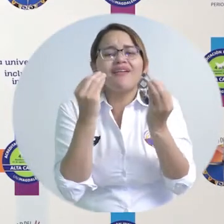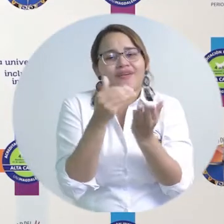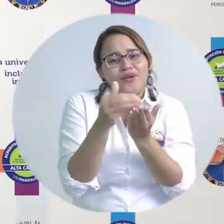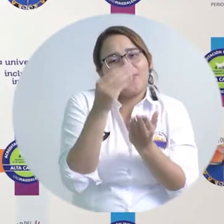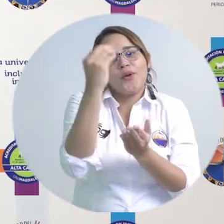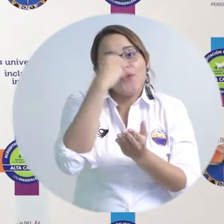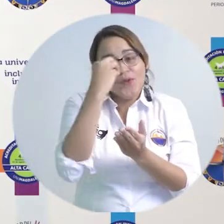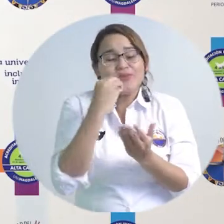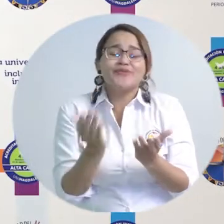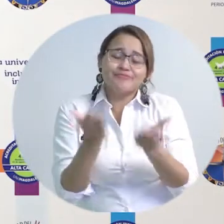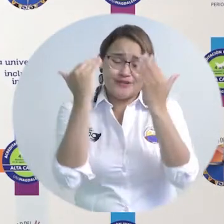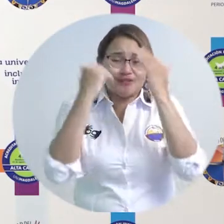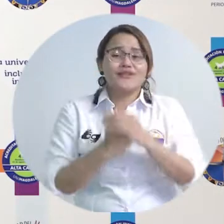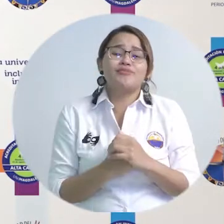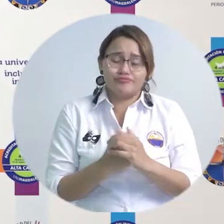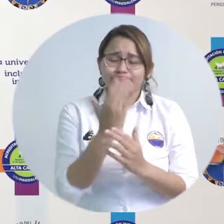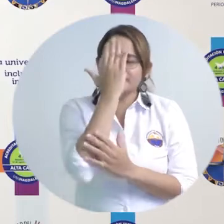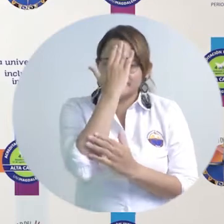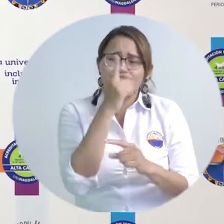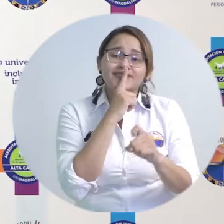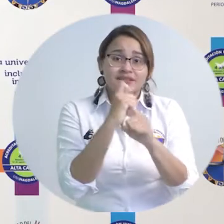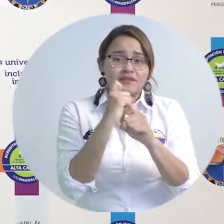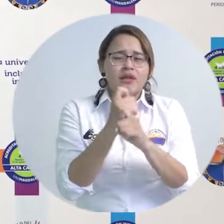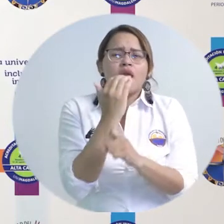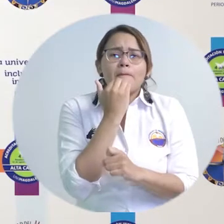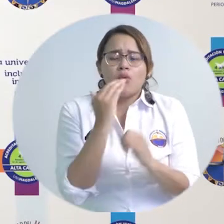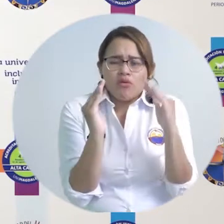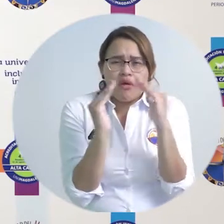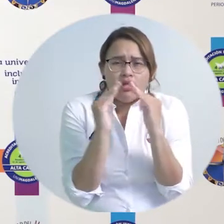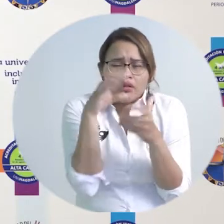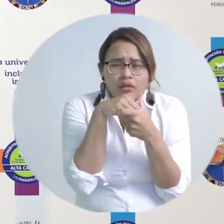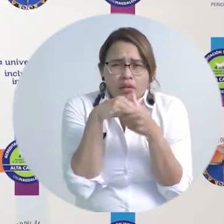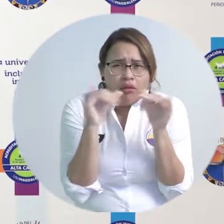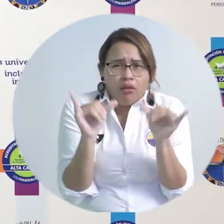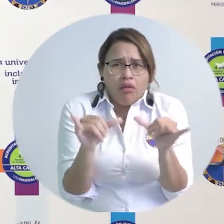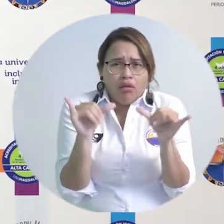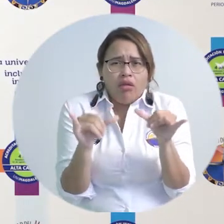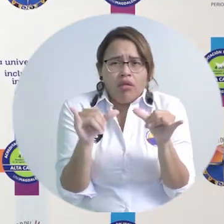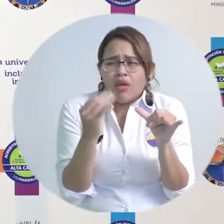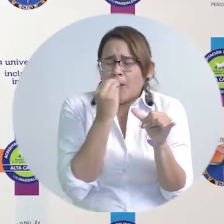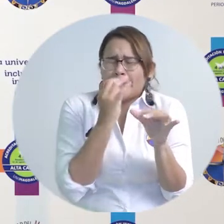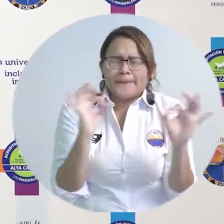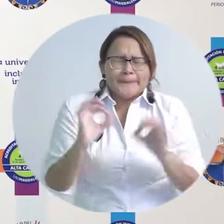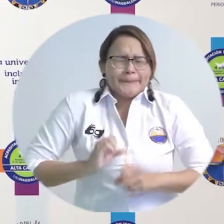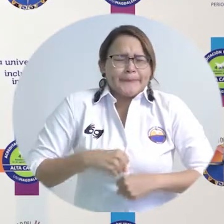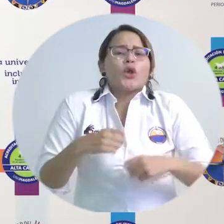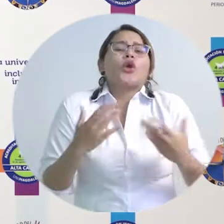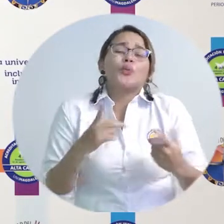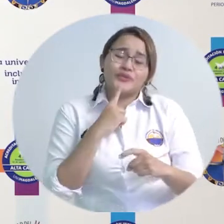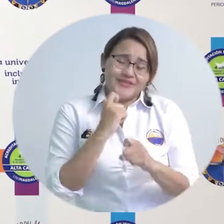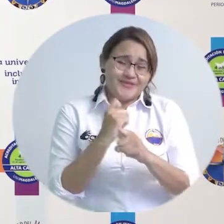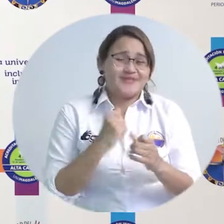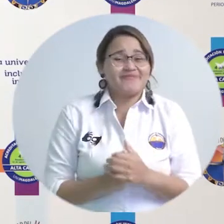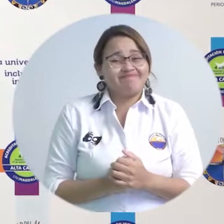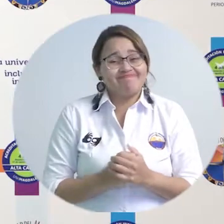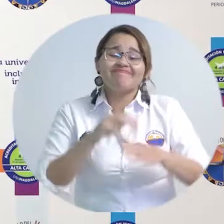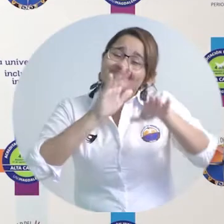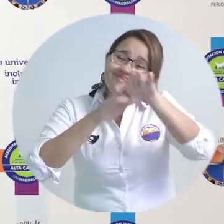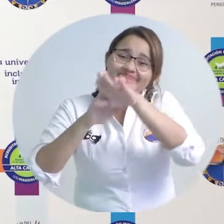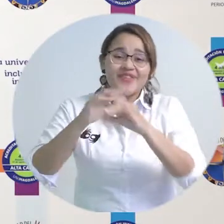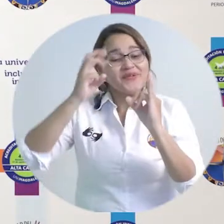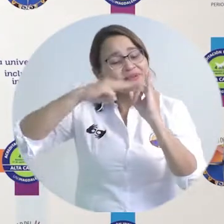tan complicada porque, insisto, una cuarentena con hambre es muy difícil de llevar. Así que, desde la universidad, todo nuestro aprecio, toda nuestra solidaridad